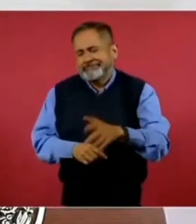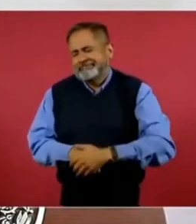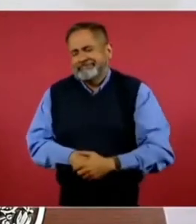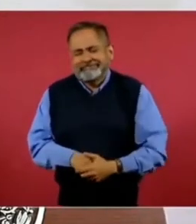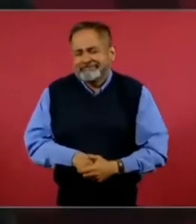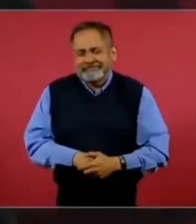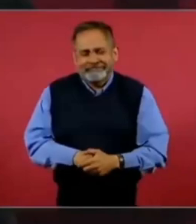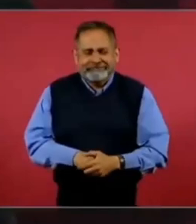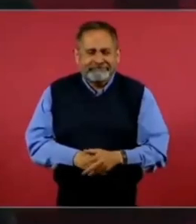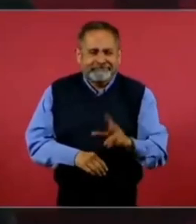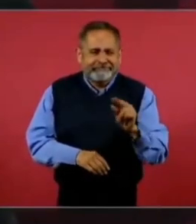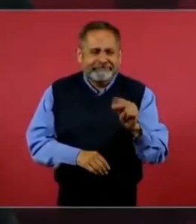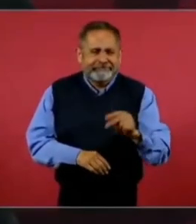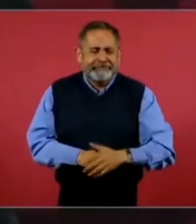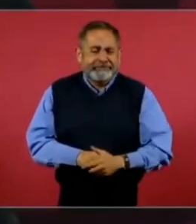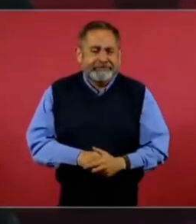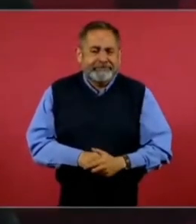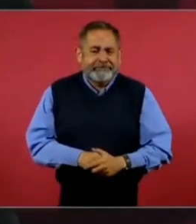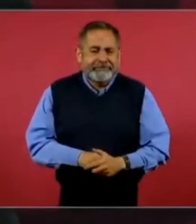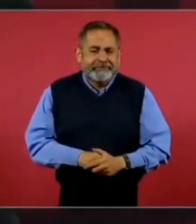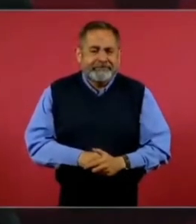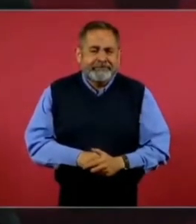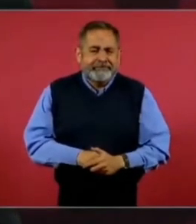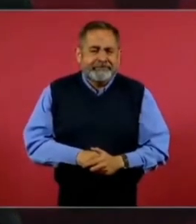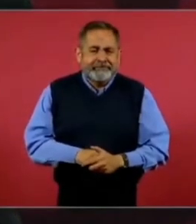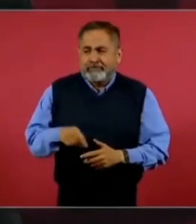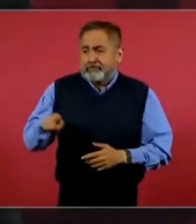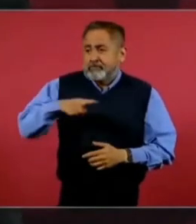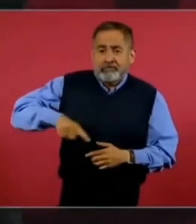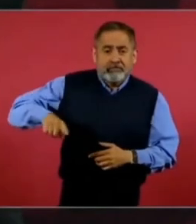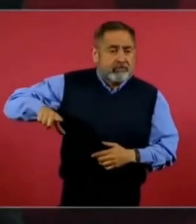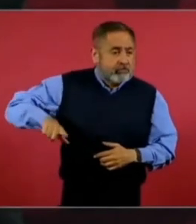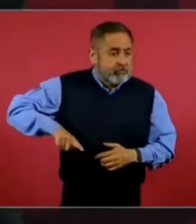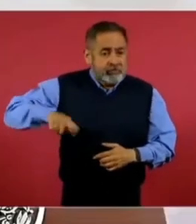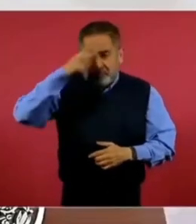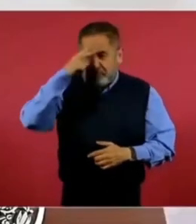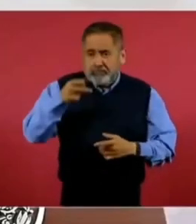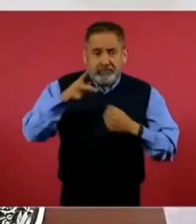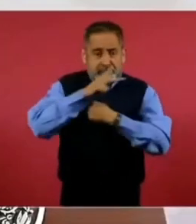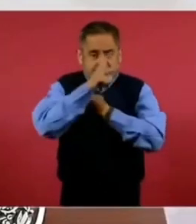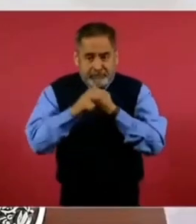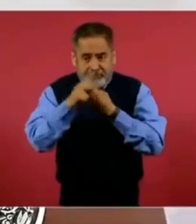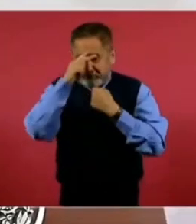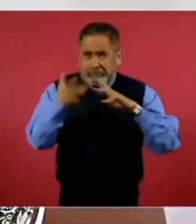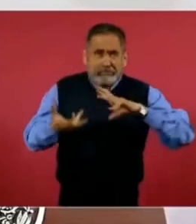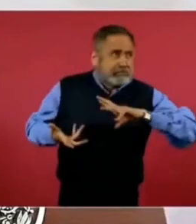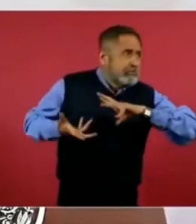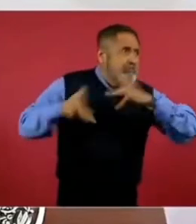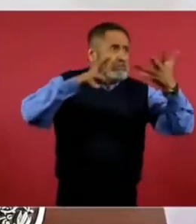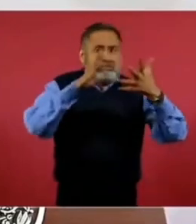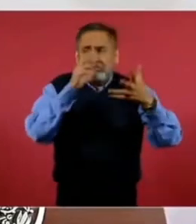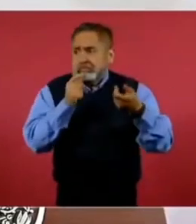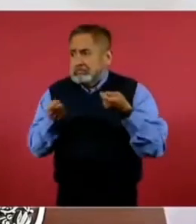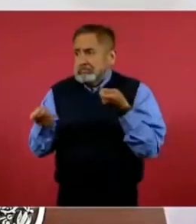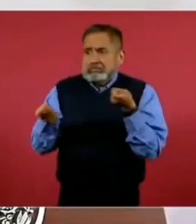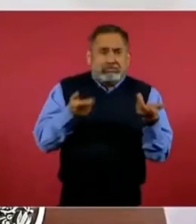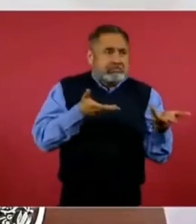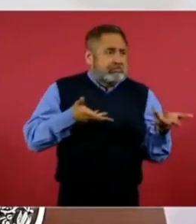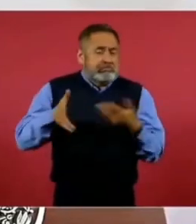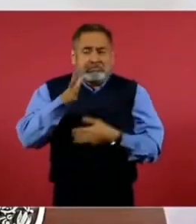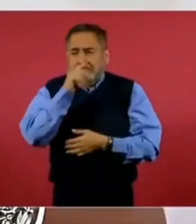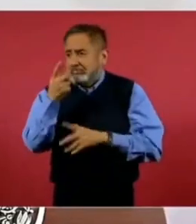que haya ingobernabilidad, que predomine